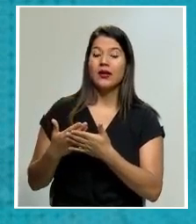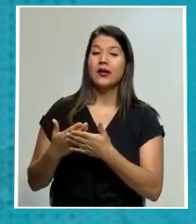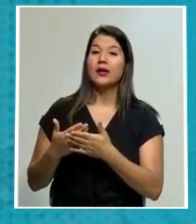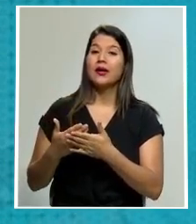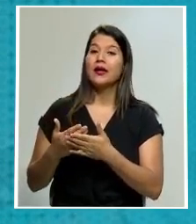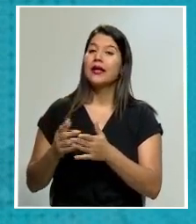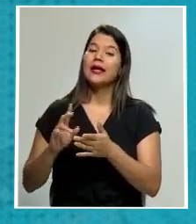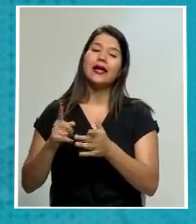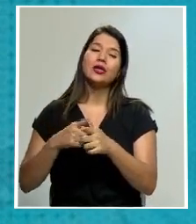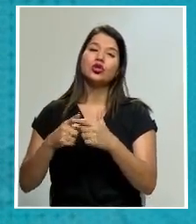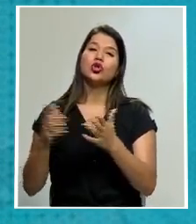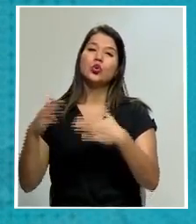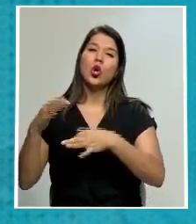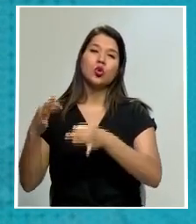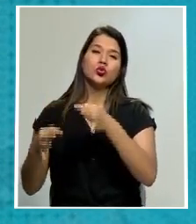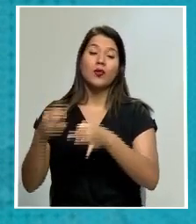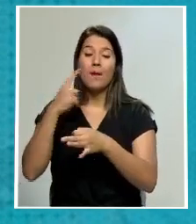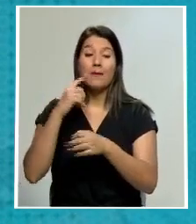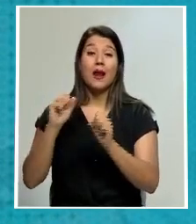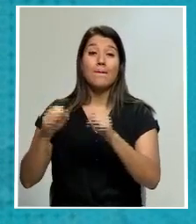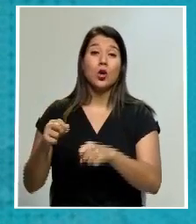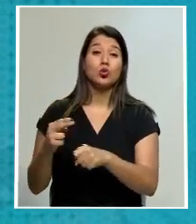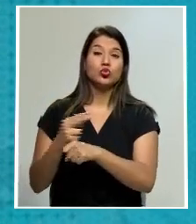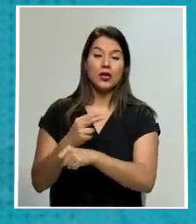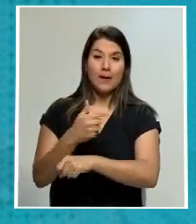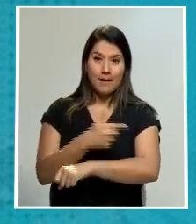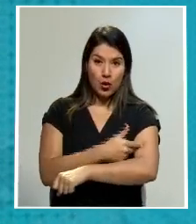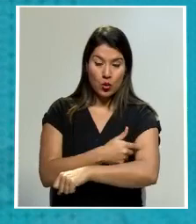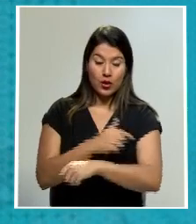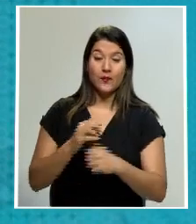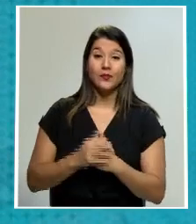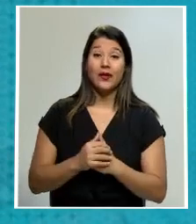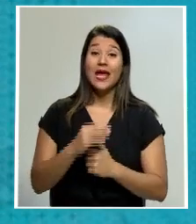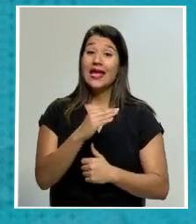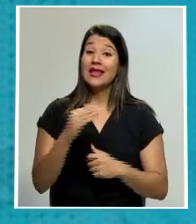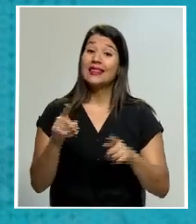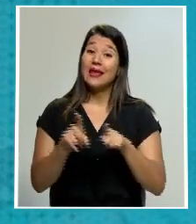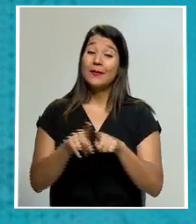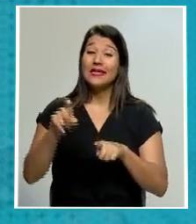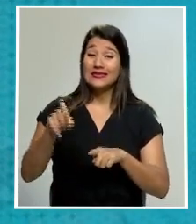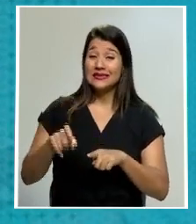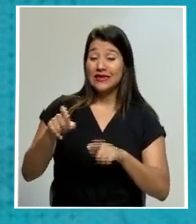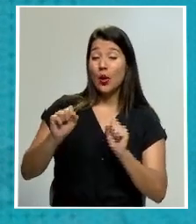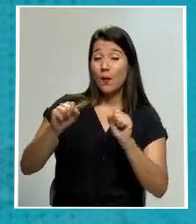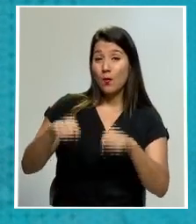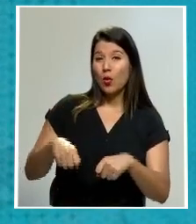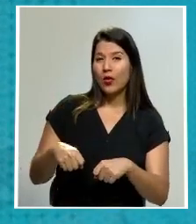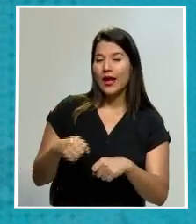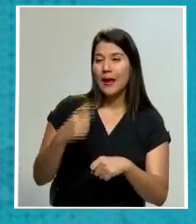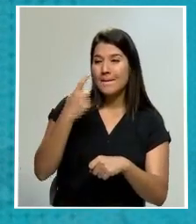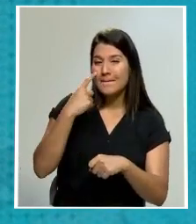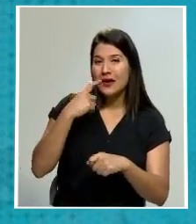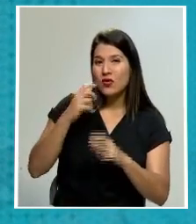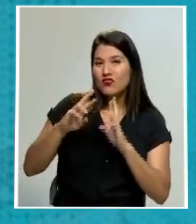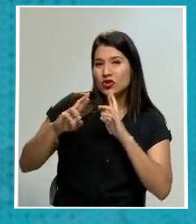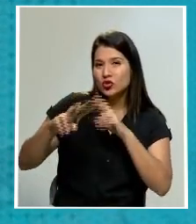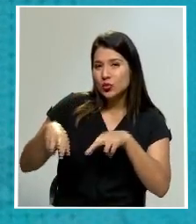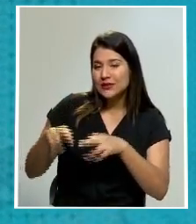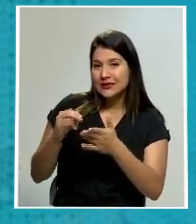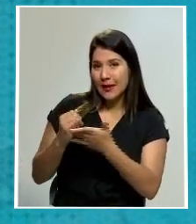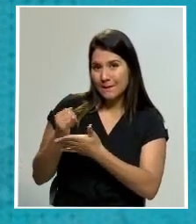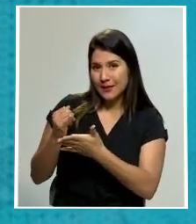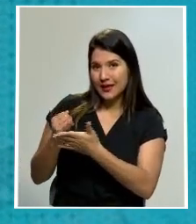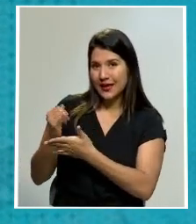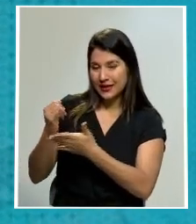brindada por la OMS y además es necesario conocer los análisis que se realicen en naciones que han